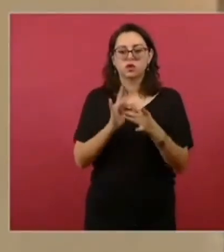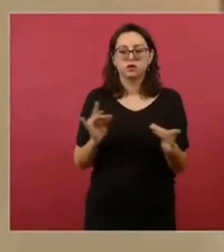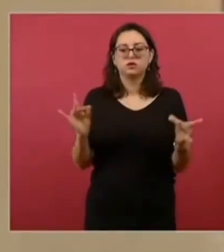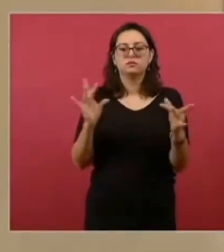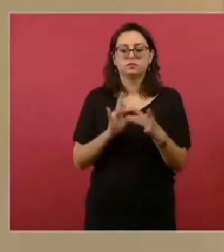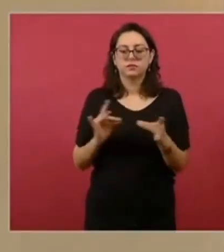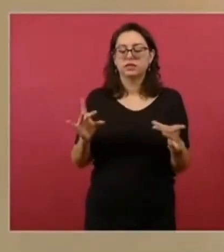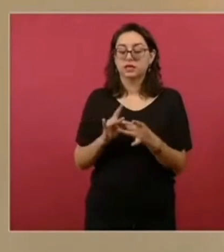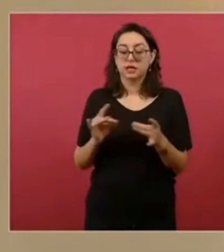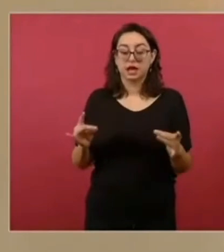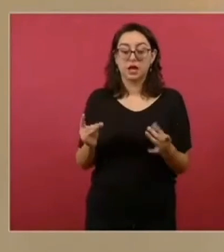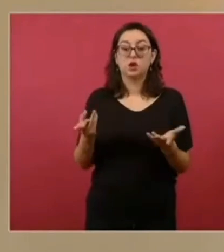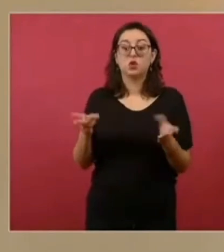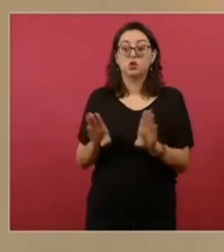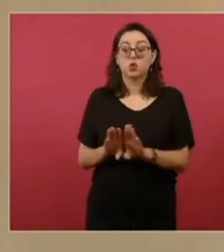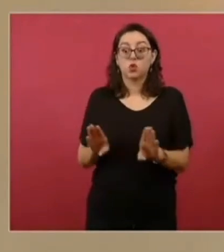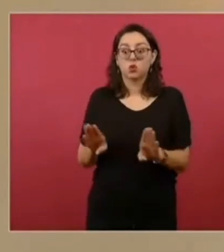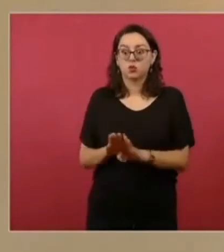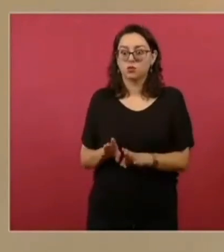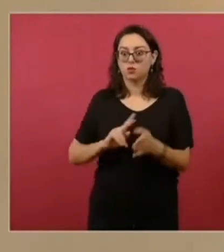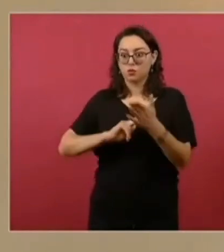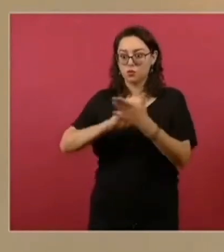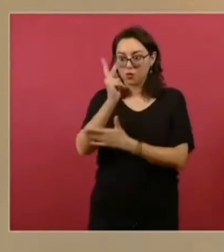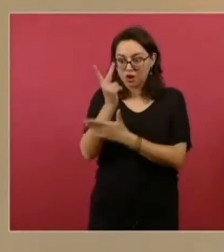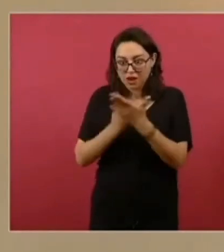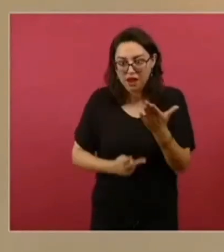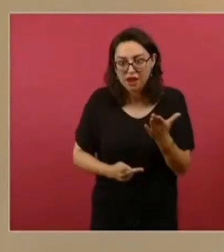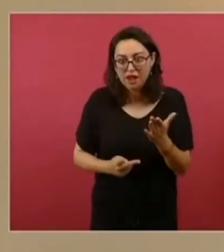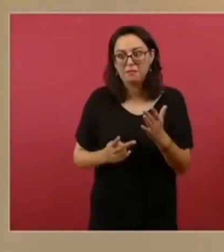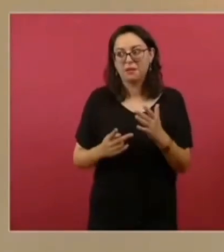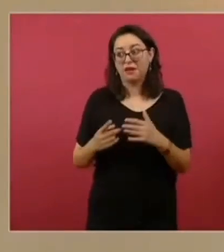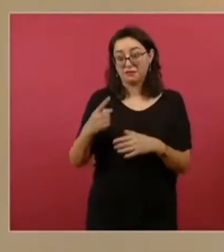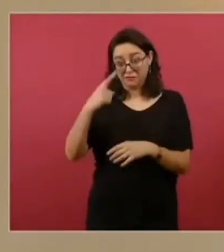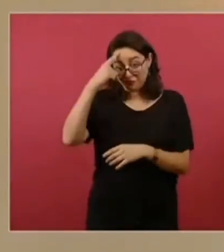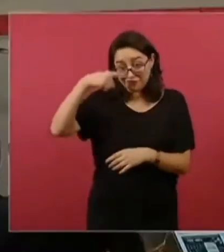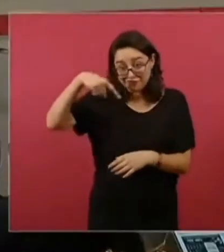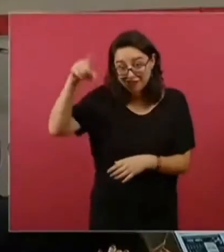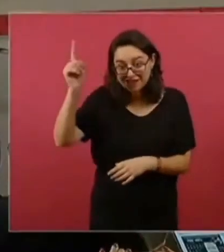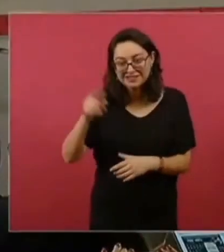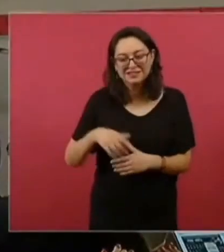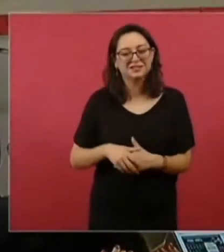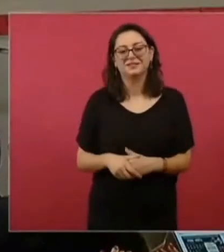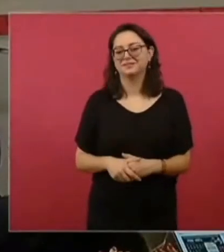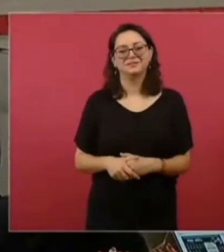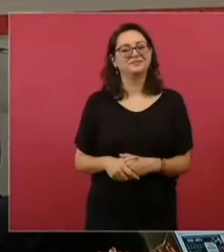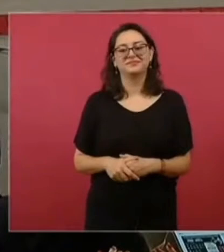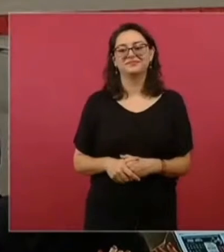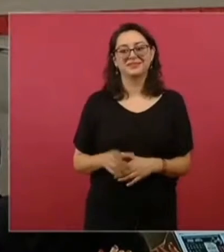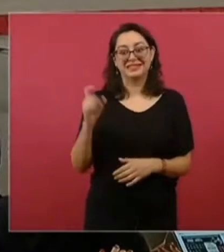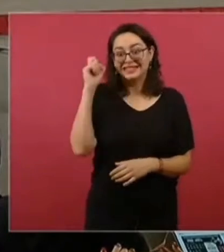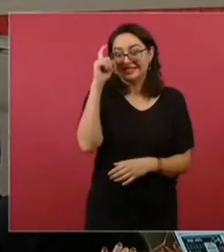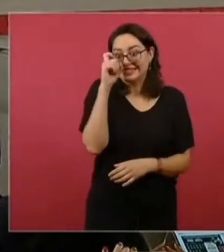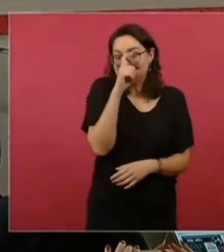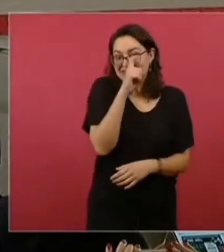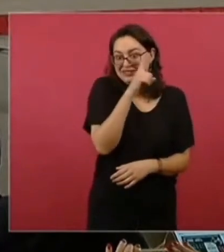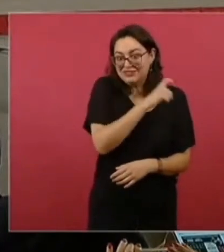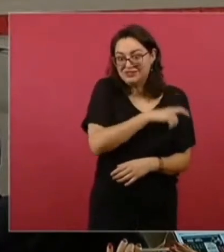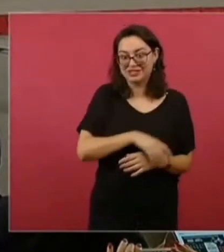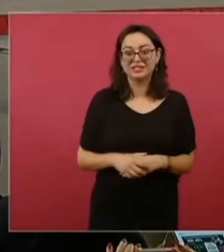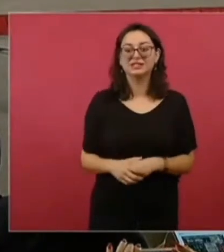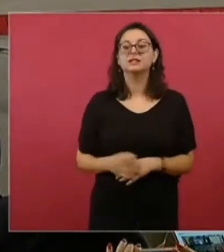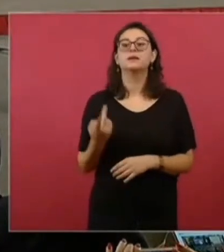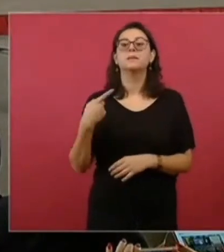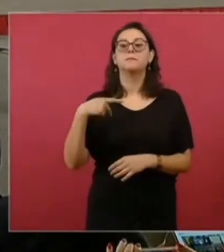arrancar y aplicar y mantener estos programas en Centroamérica y el Caribe. Pero sí les quiero comentar que nosotros hemos sido evaluados por